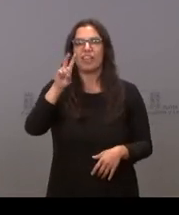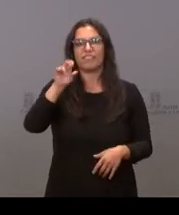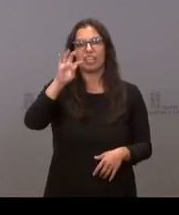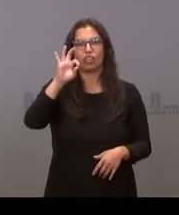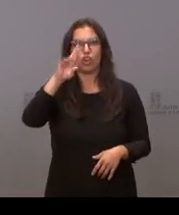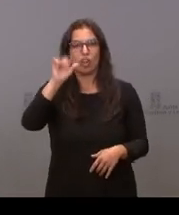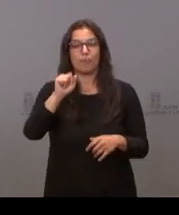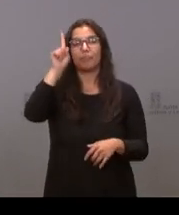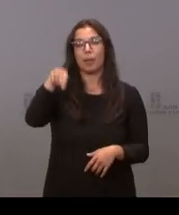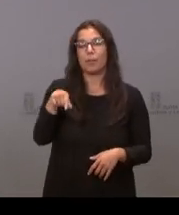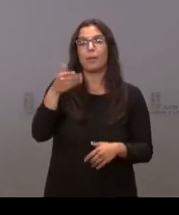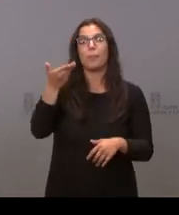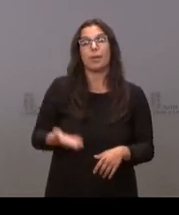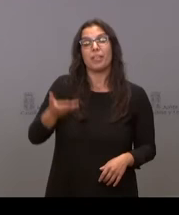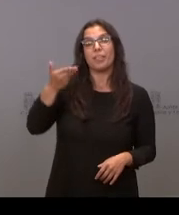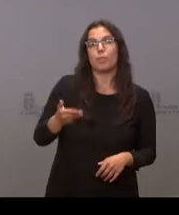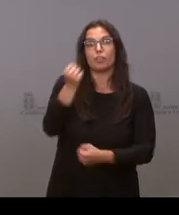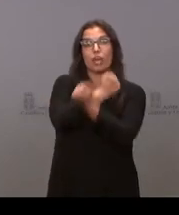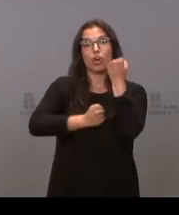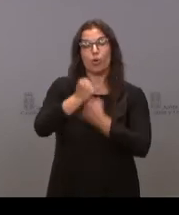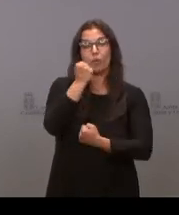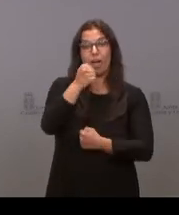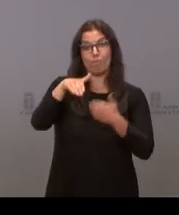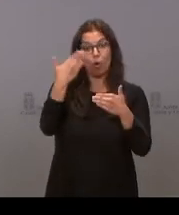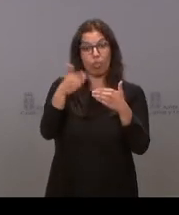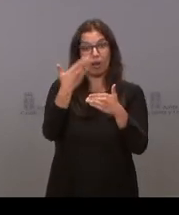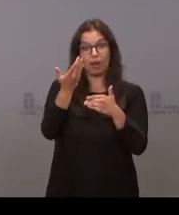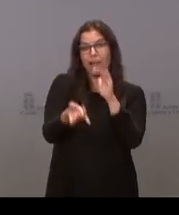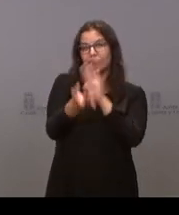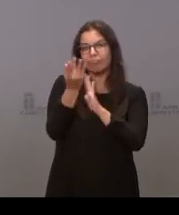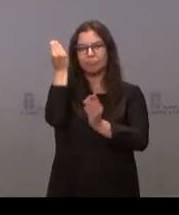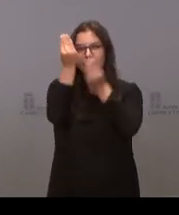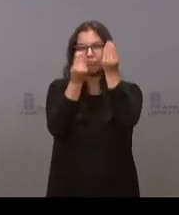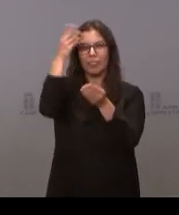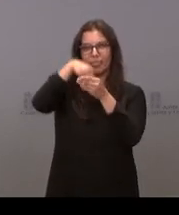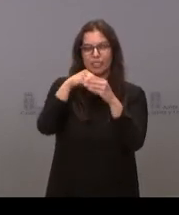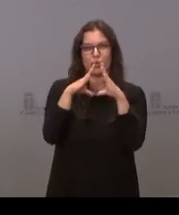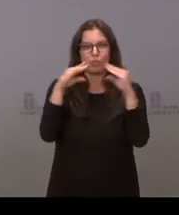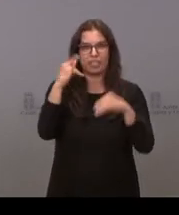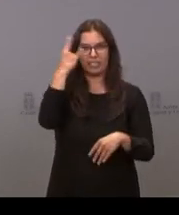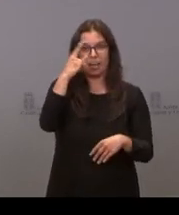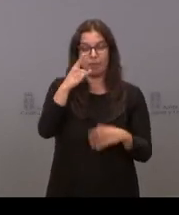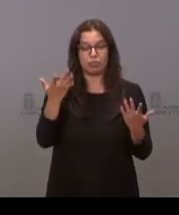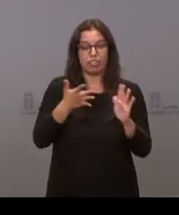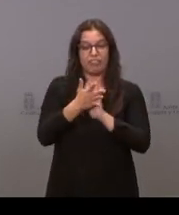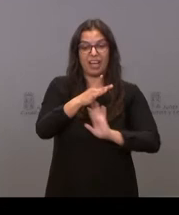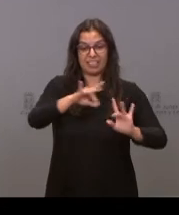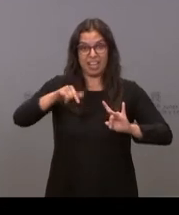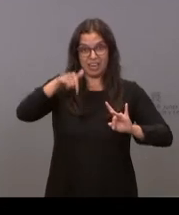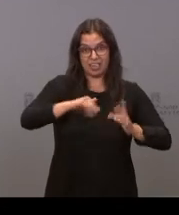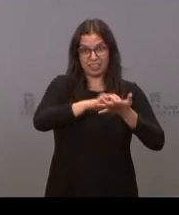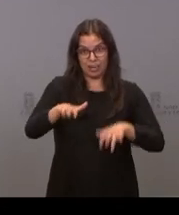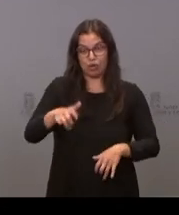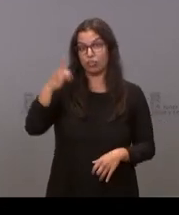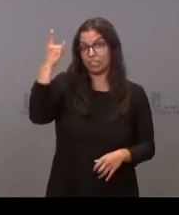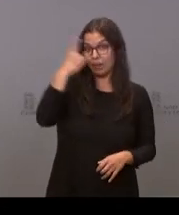la economía moderna salen de la Escuela de Salamanca. Por tanto, estamos en una tierra, en Castilla y León, en Salamanca, donde